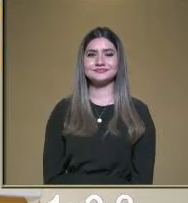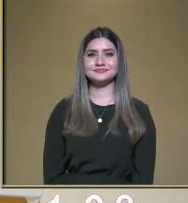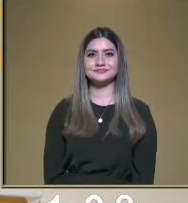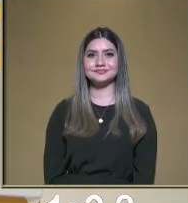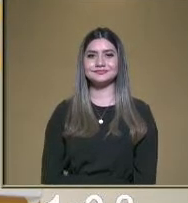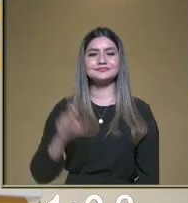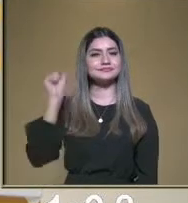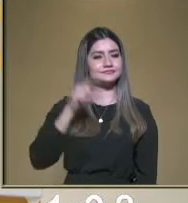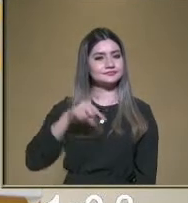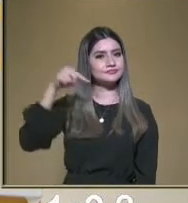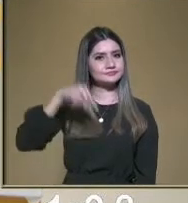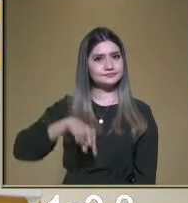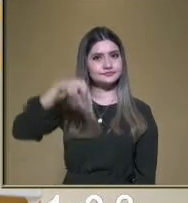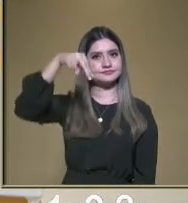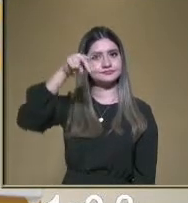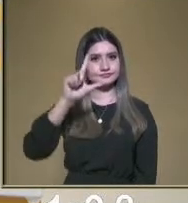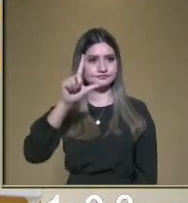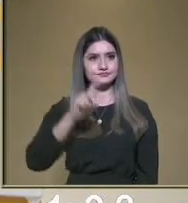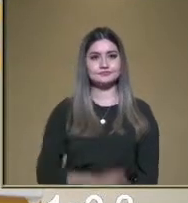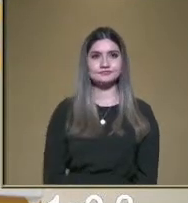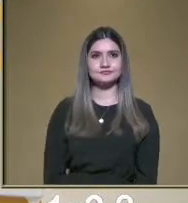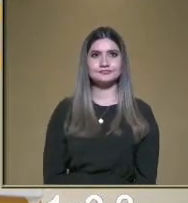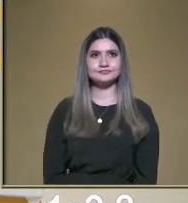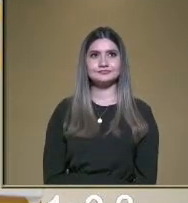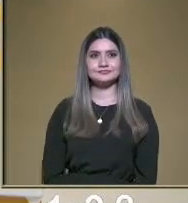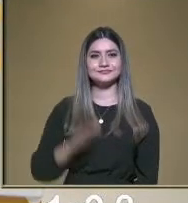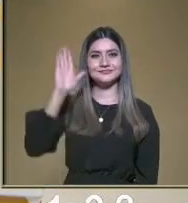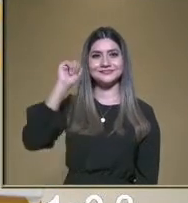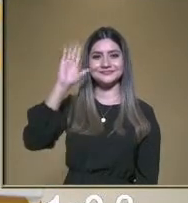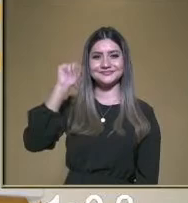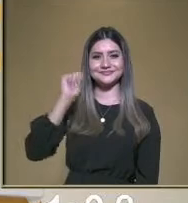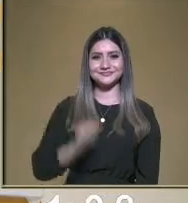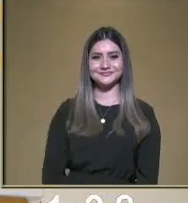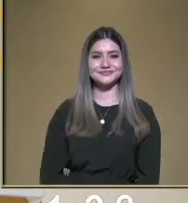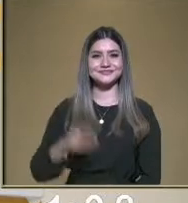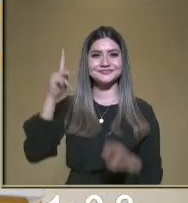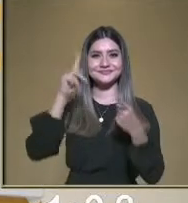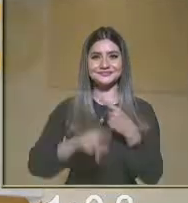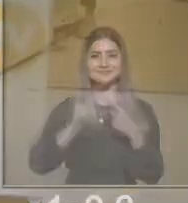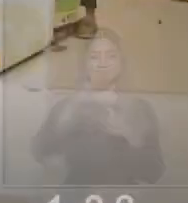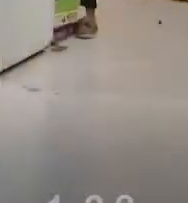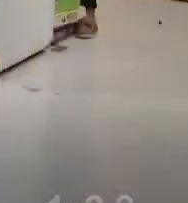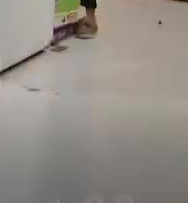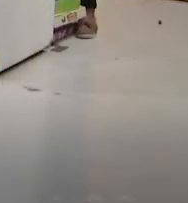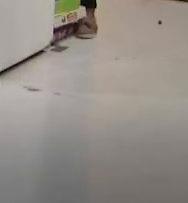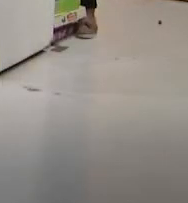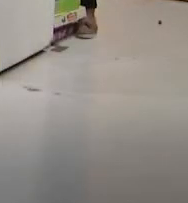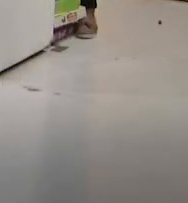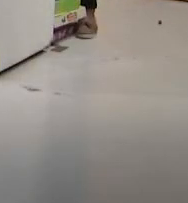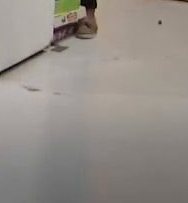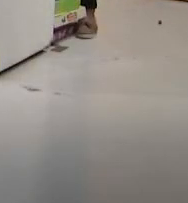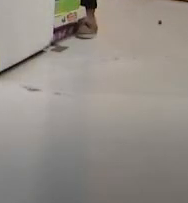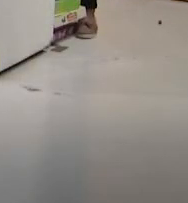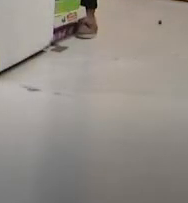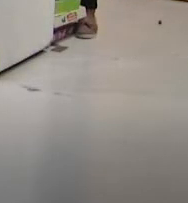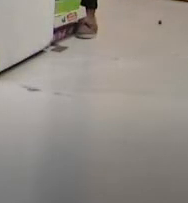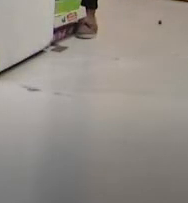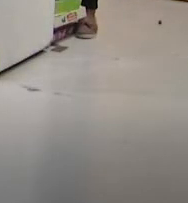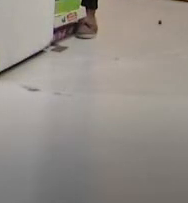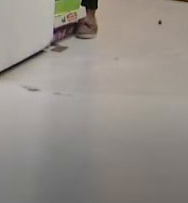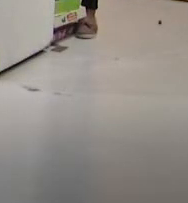en Nuevo León. O sea, las cámaras. Así es, nos vamos a un corte y regresamos con más actividades.